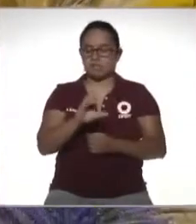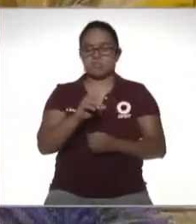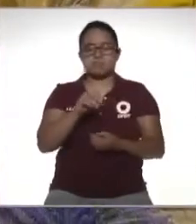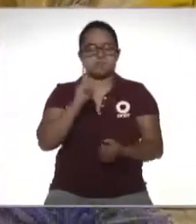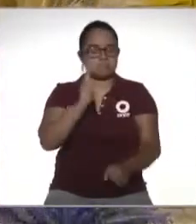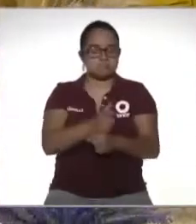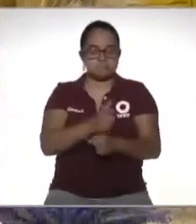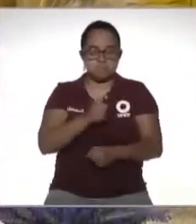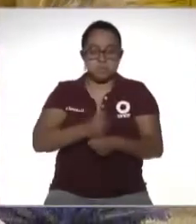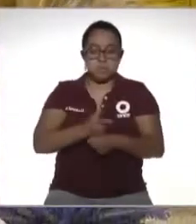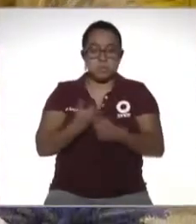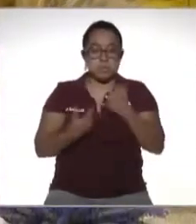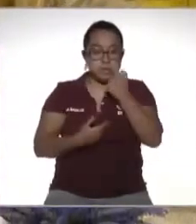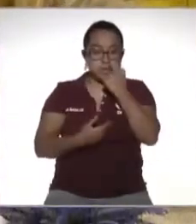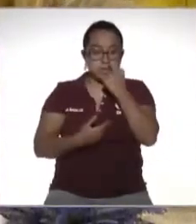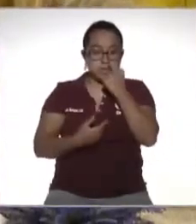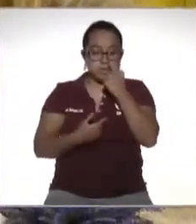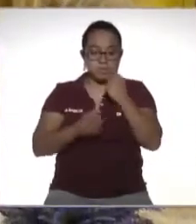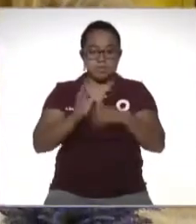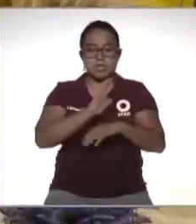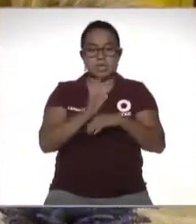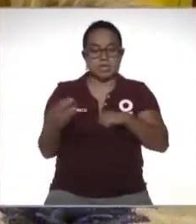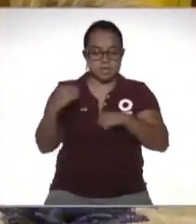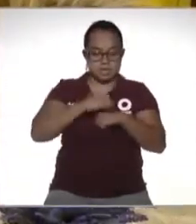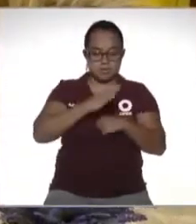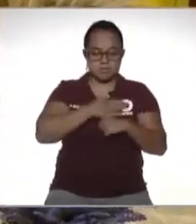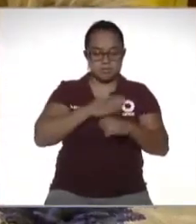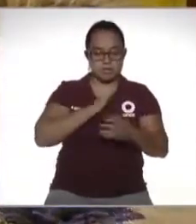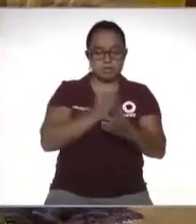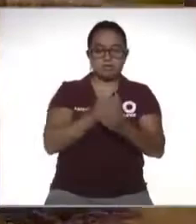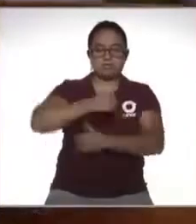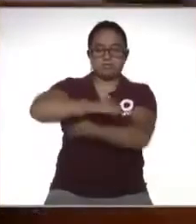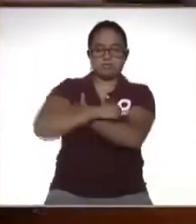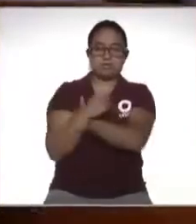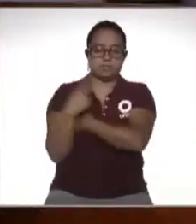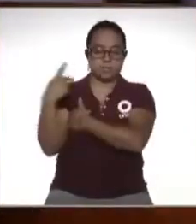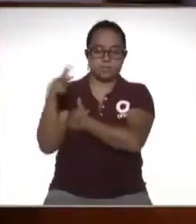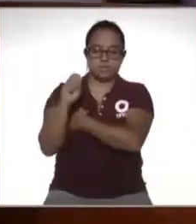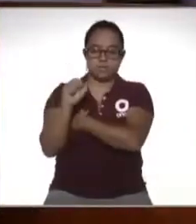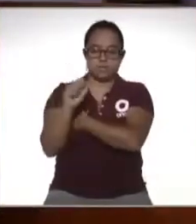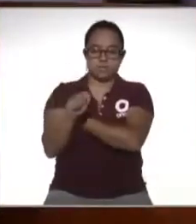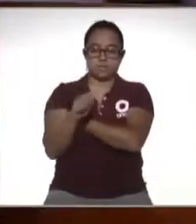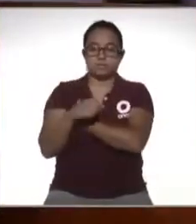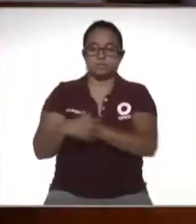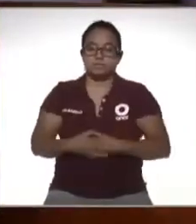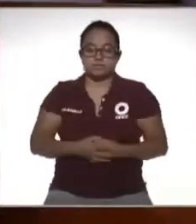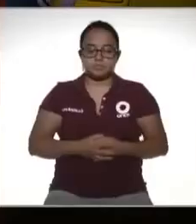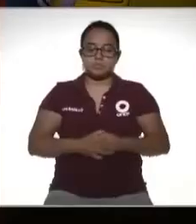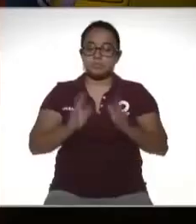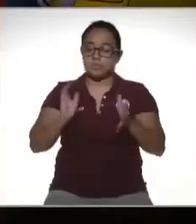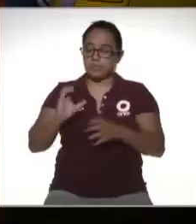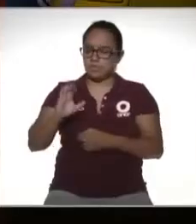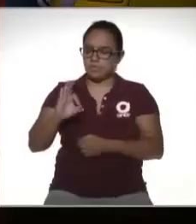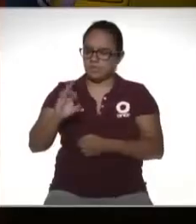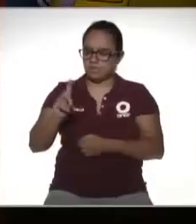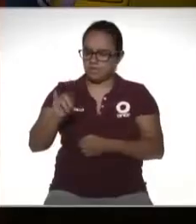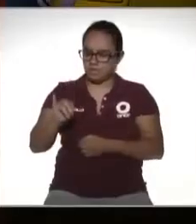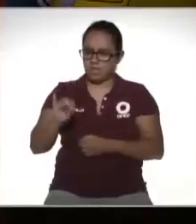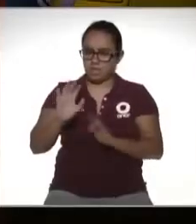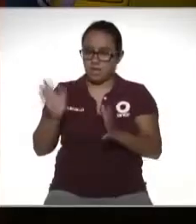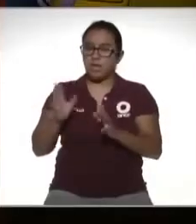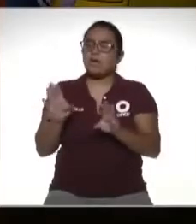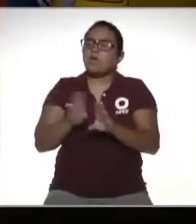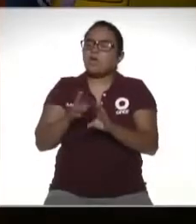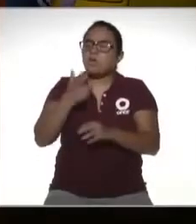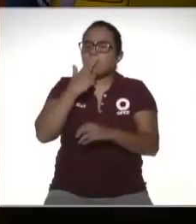y ya van a estar digamos cargados en nuestro archivo ante el SAT y una vez que ya tengo estos CFDIs ¿cómo funcionan